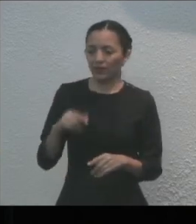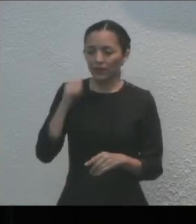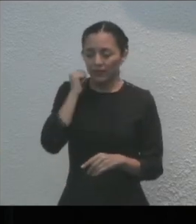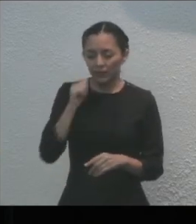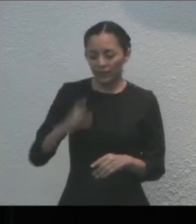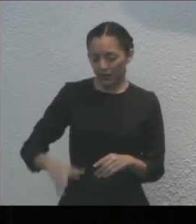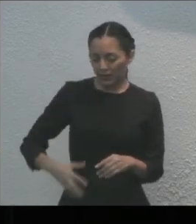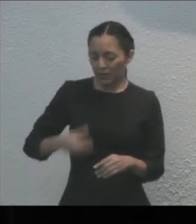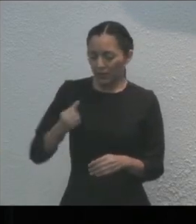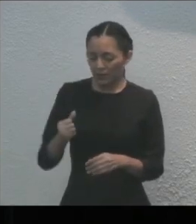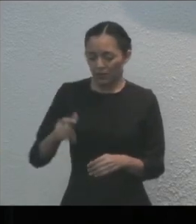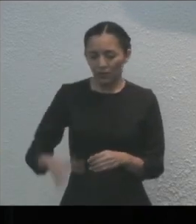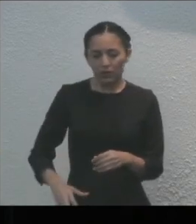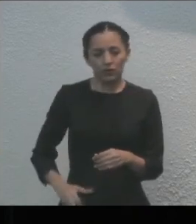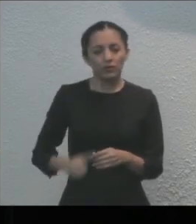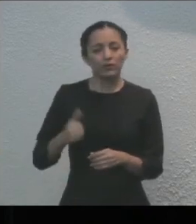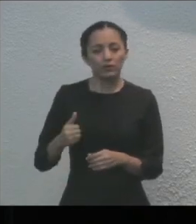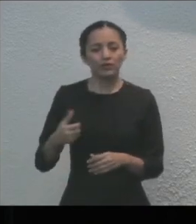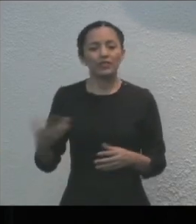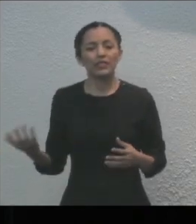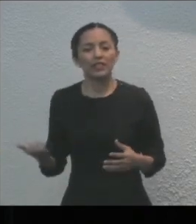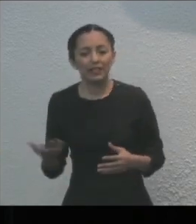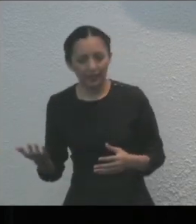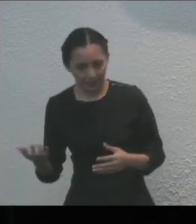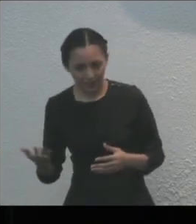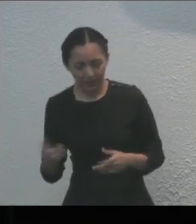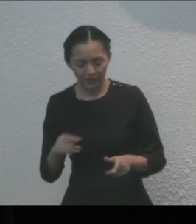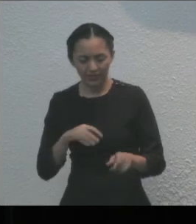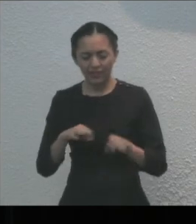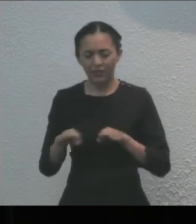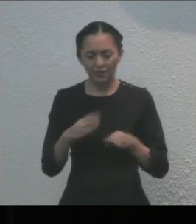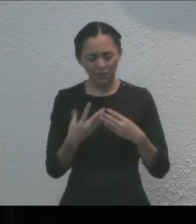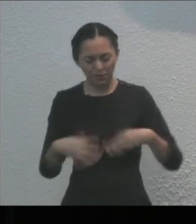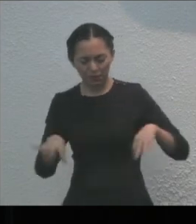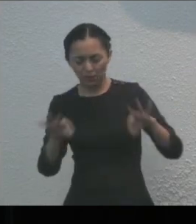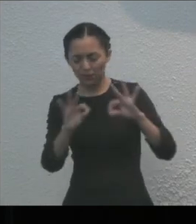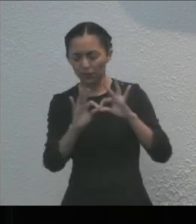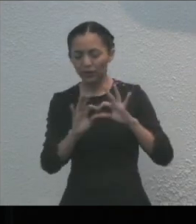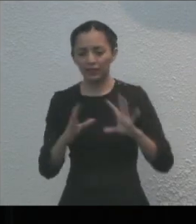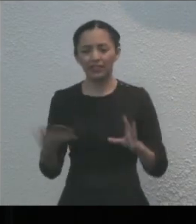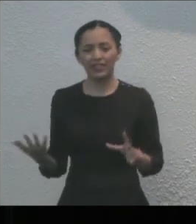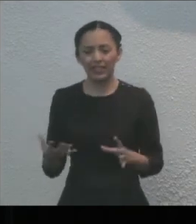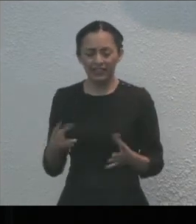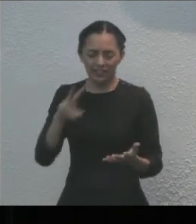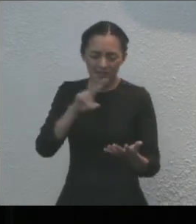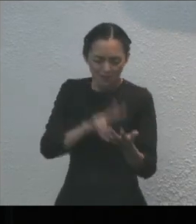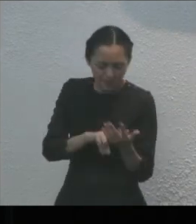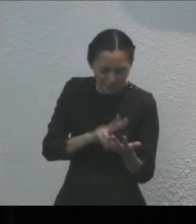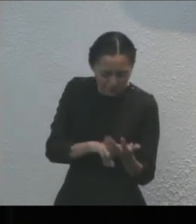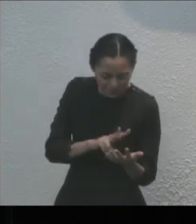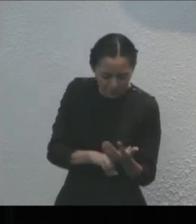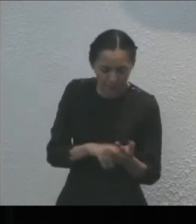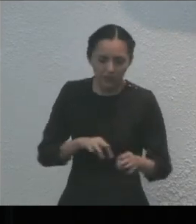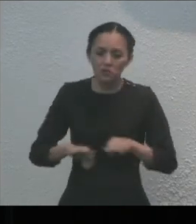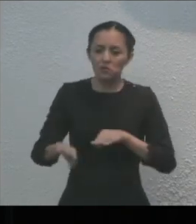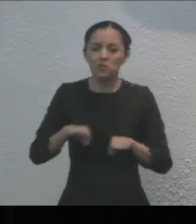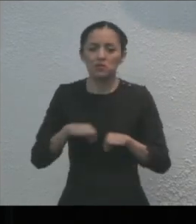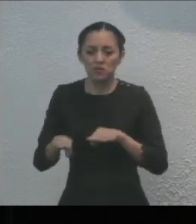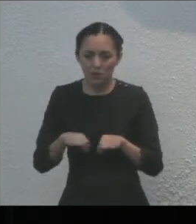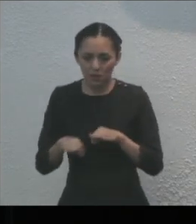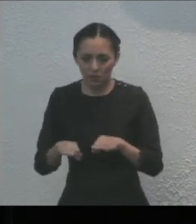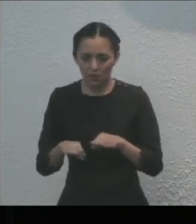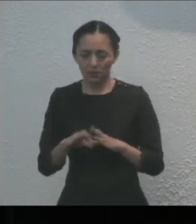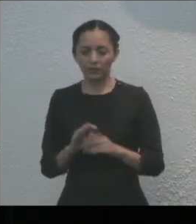otra realidad, por esas madres que al igual que tú siguen luchando, por esas mujeres a las que les pudiste dar cédula profesional